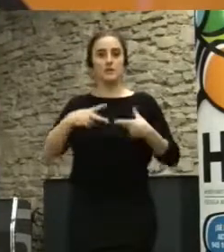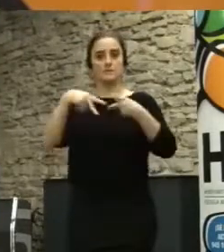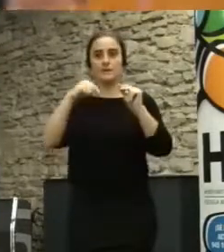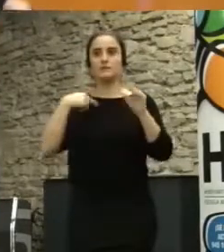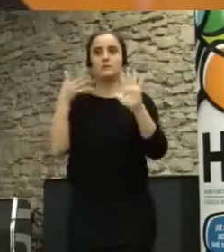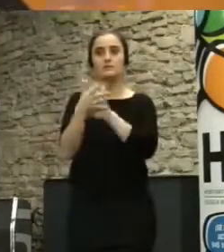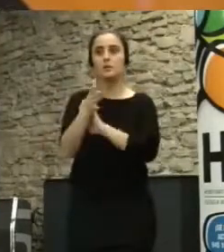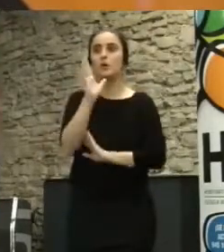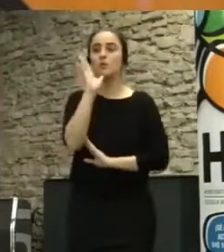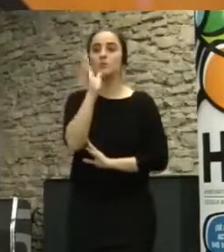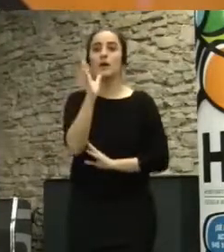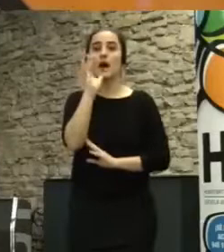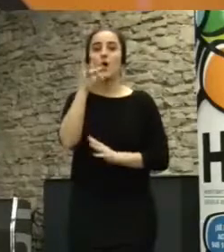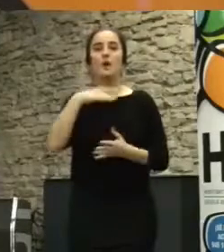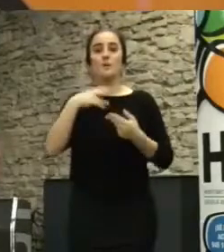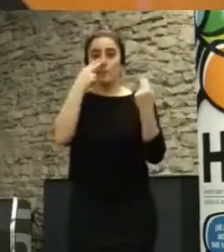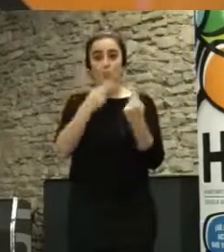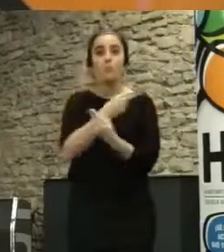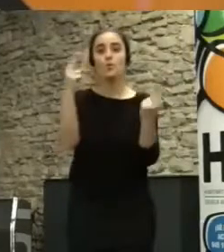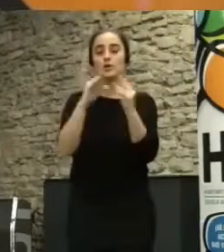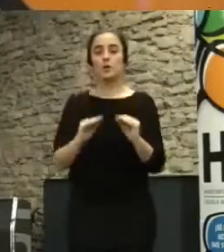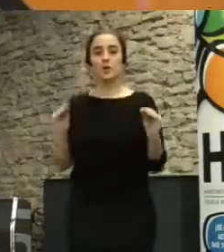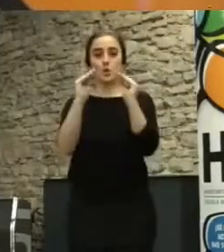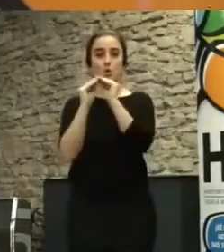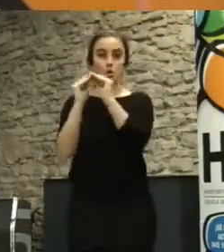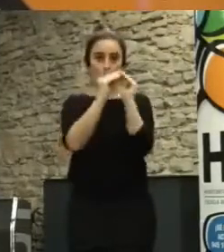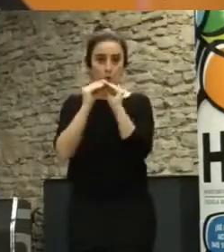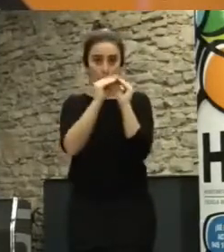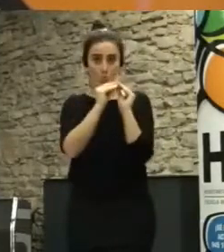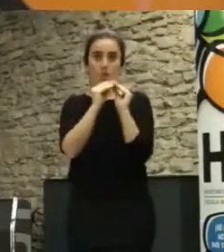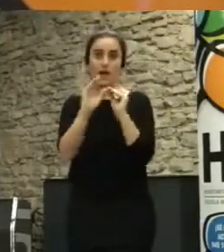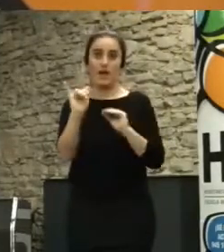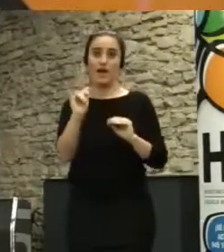ciudadano, público común, con una parte de autogestión y una parte